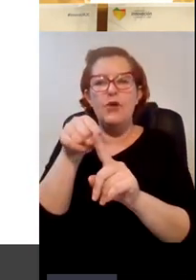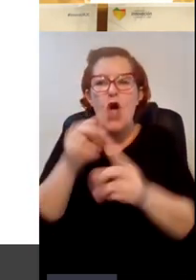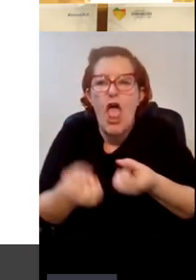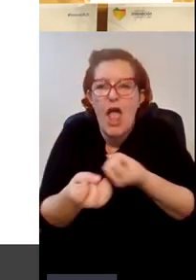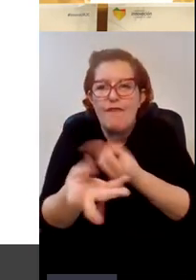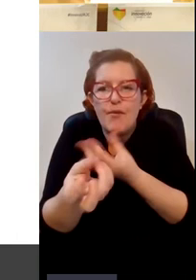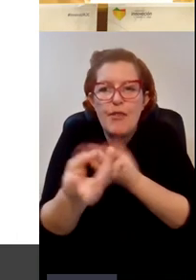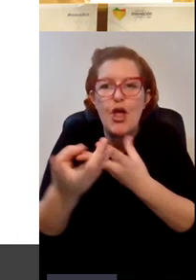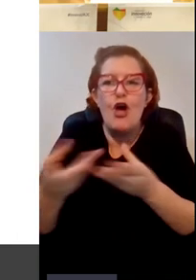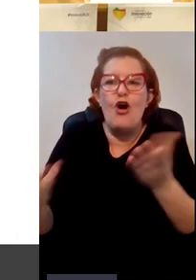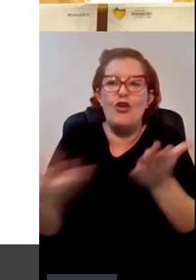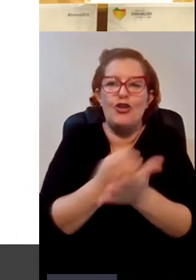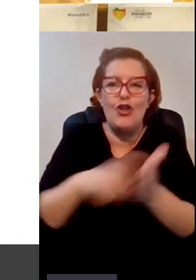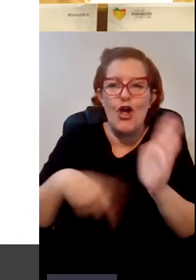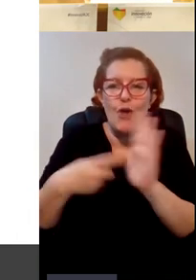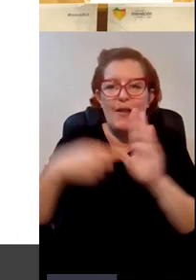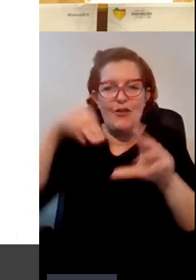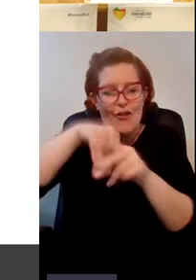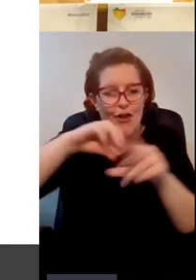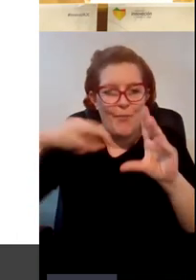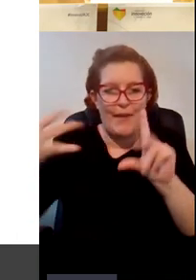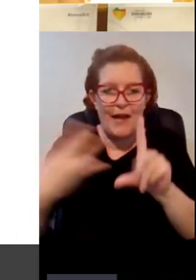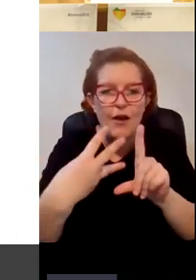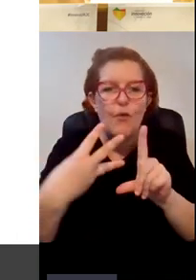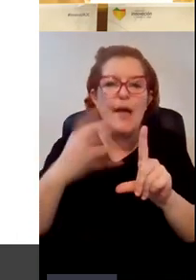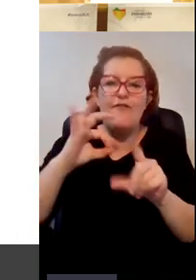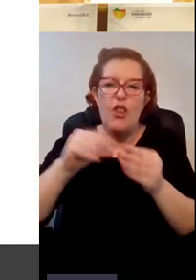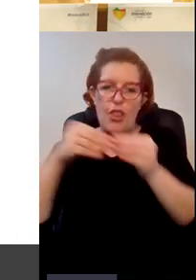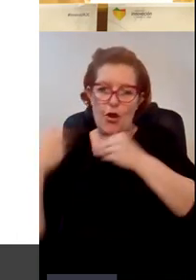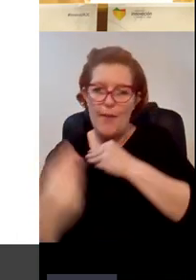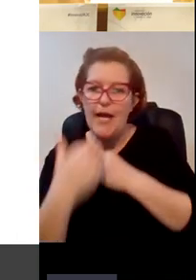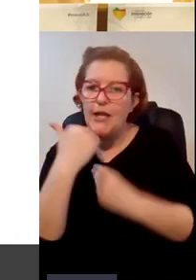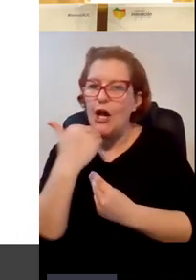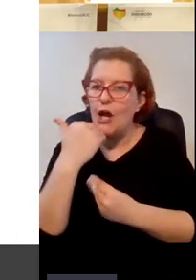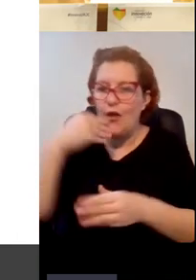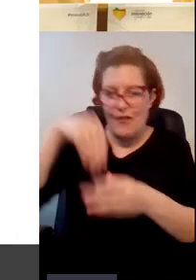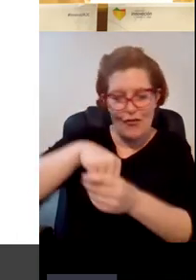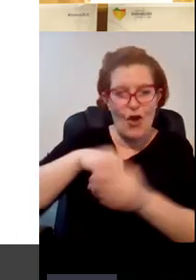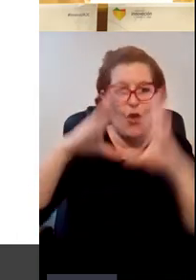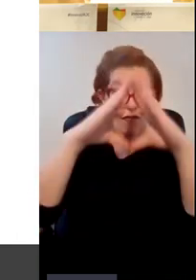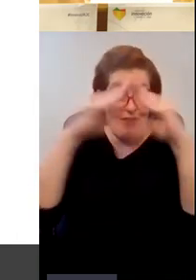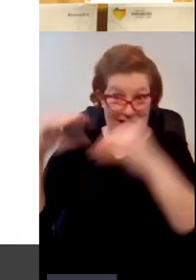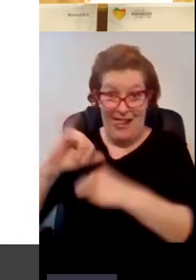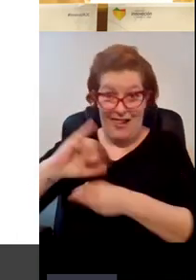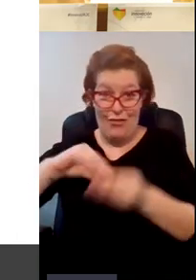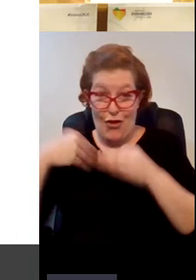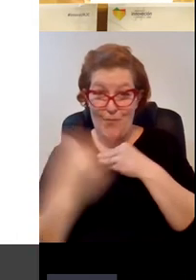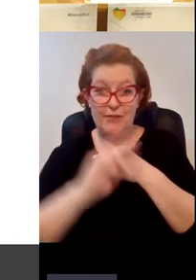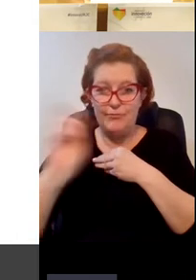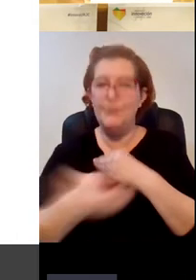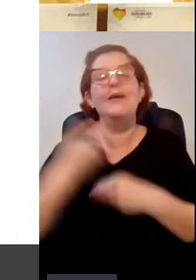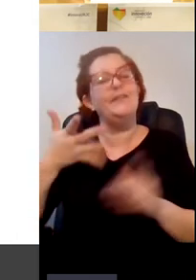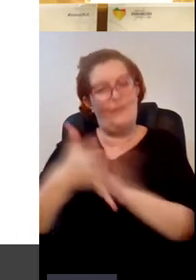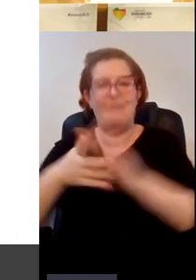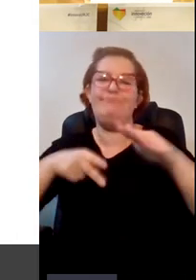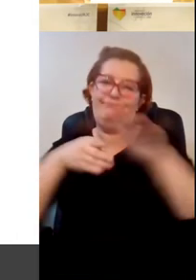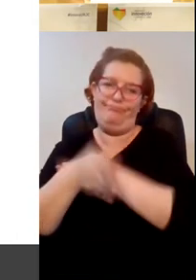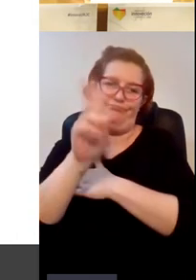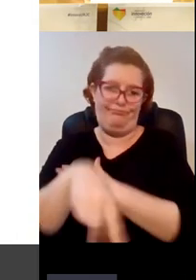que aparezca en la página web o en todos los documentos que van a asistir en la universidad sean accesibles